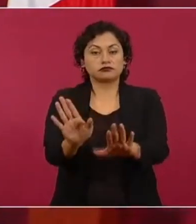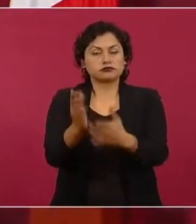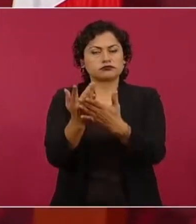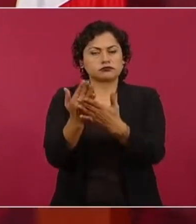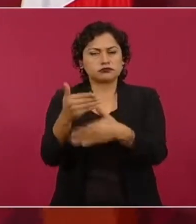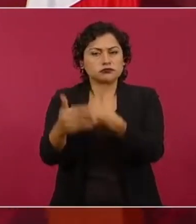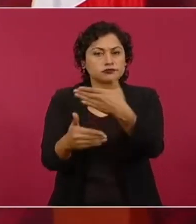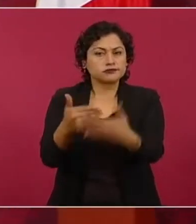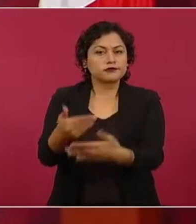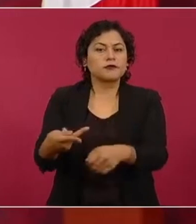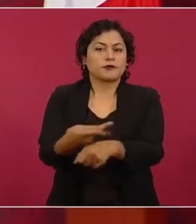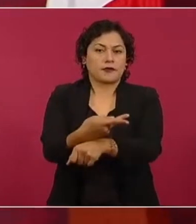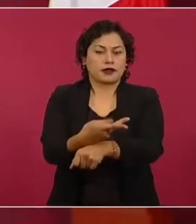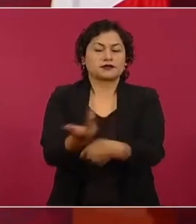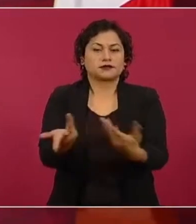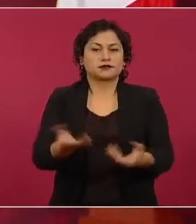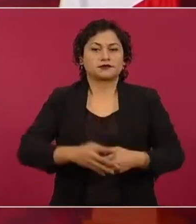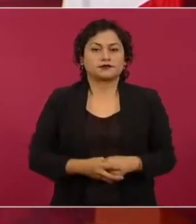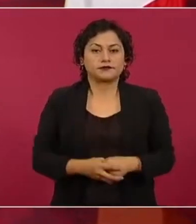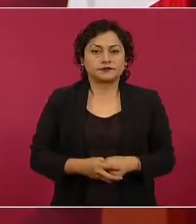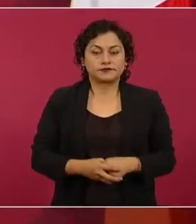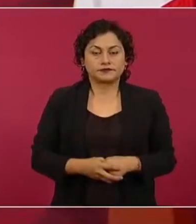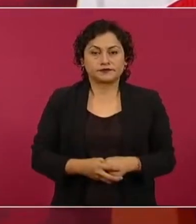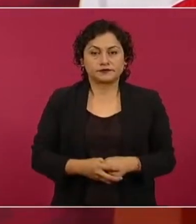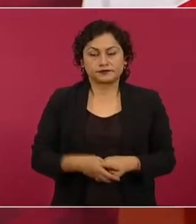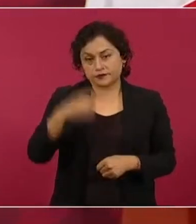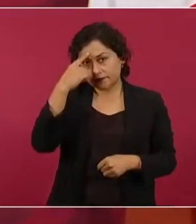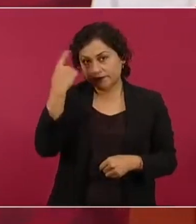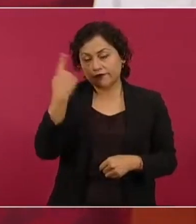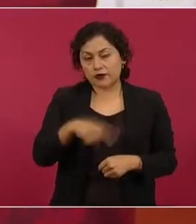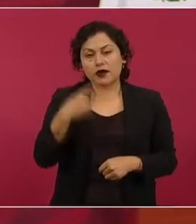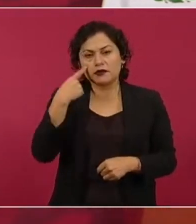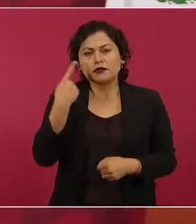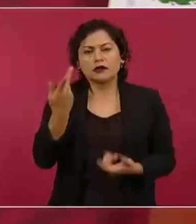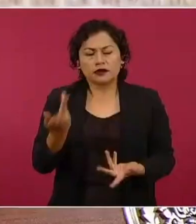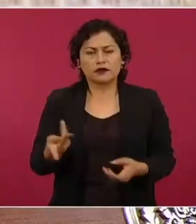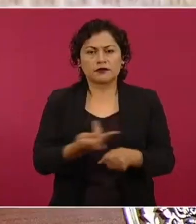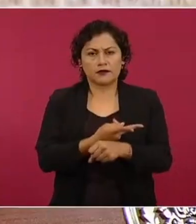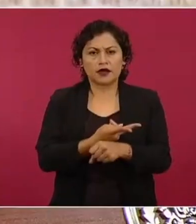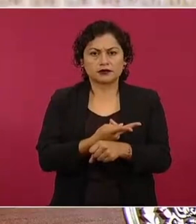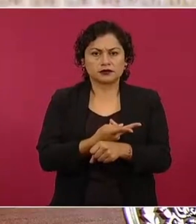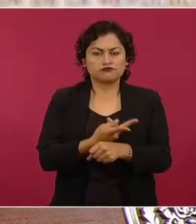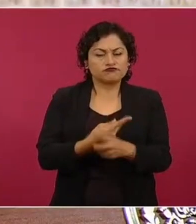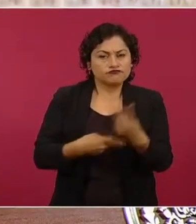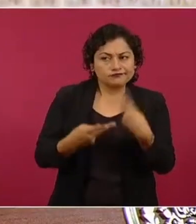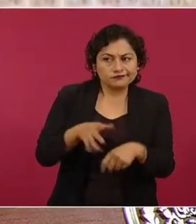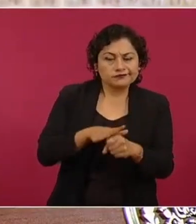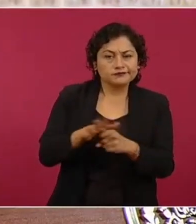y qué es lo que prevalece. Si es la autorización